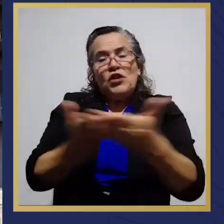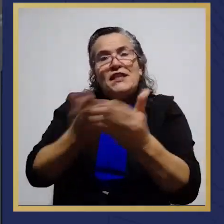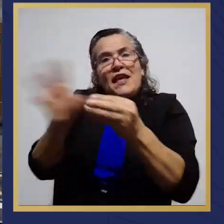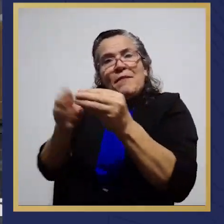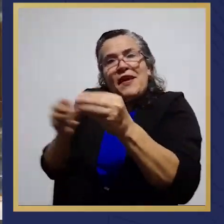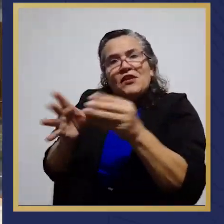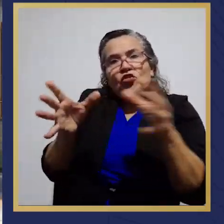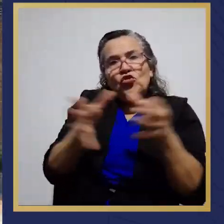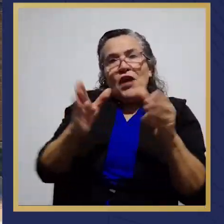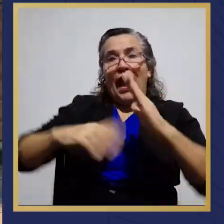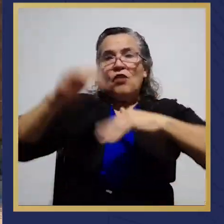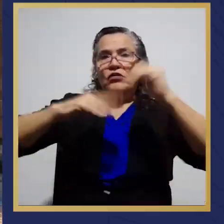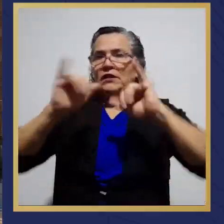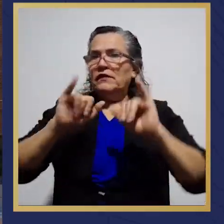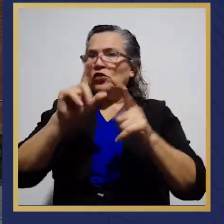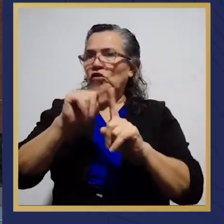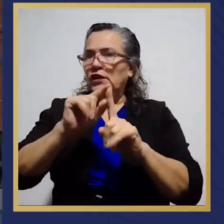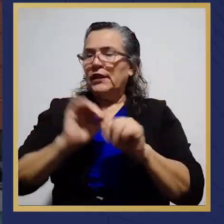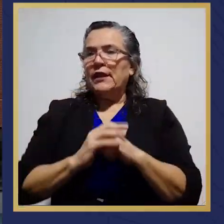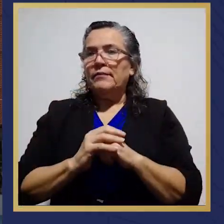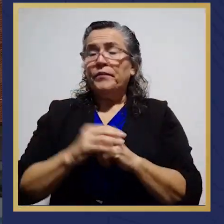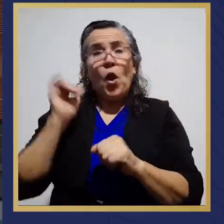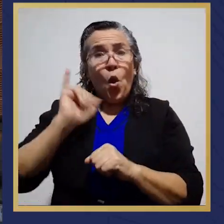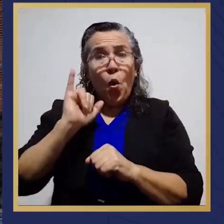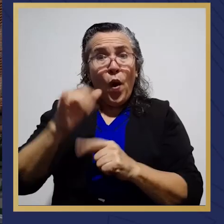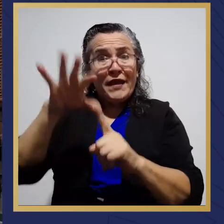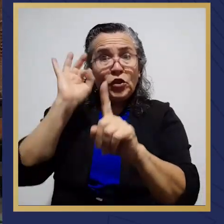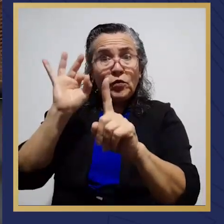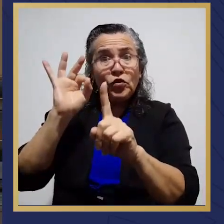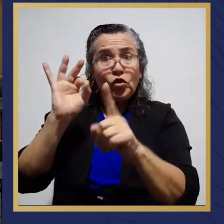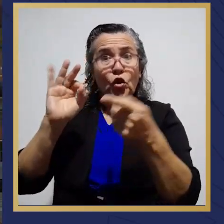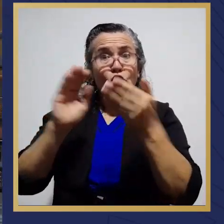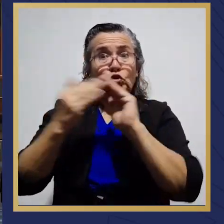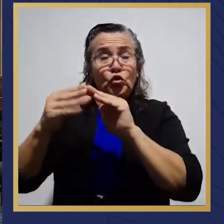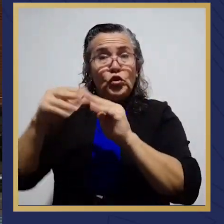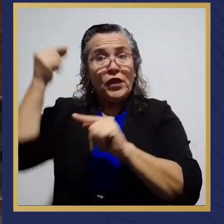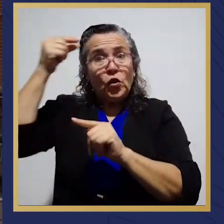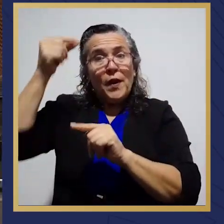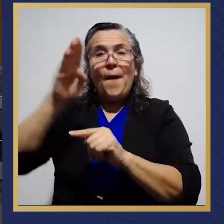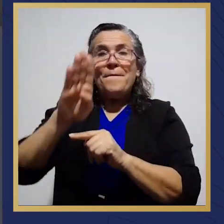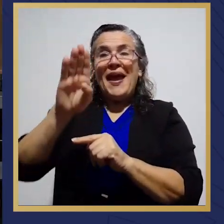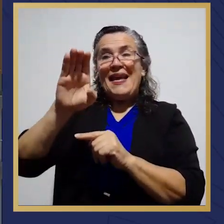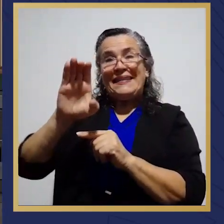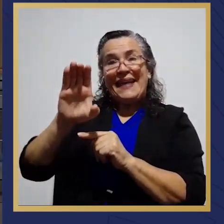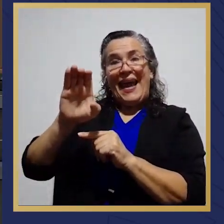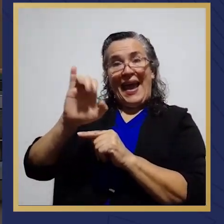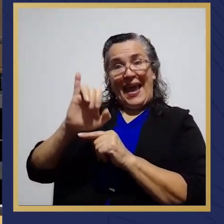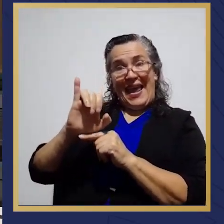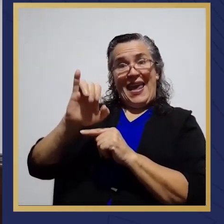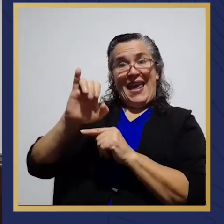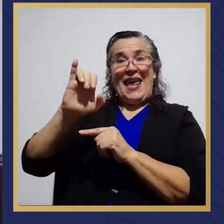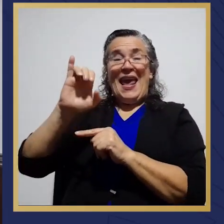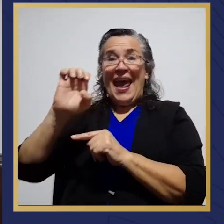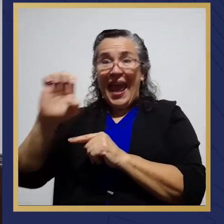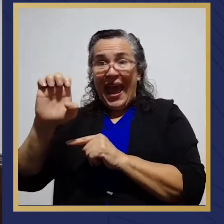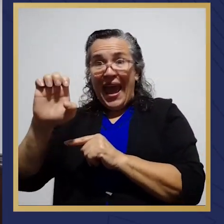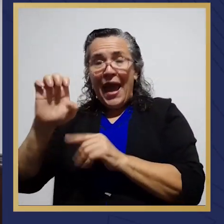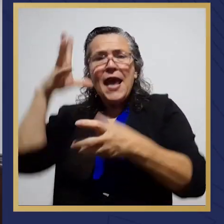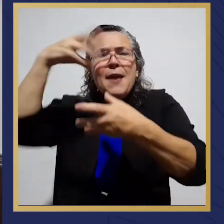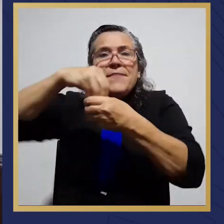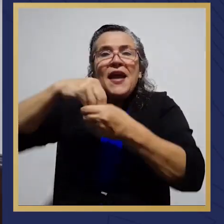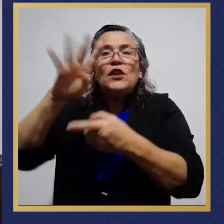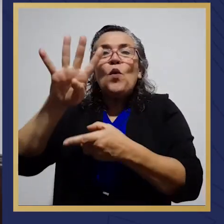adyacentes a los edificios que alquila. Con esta opción, el BCIE estaría invirtiendo